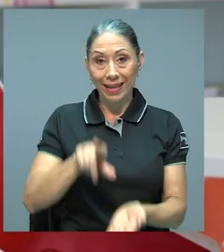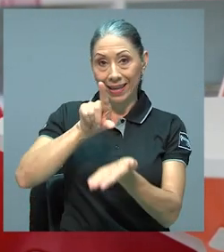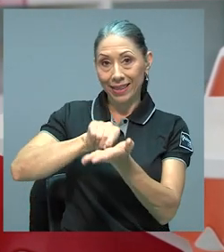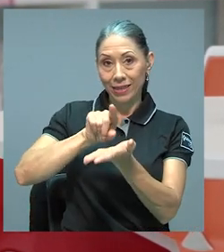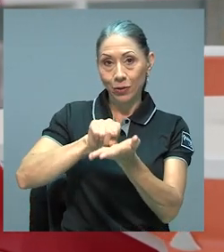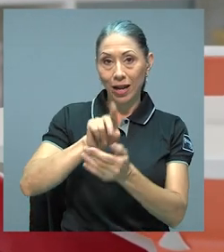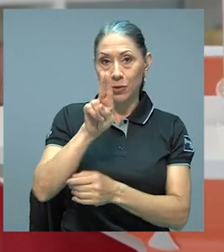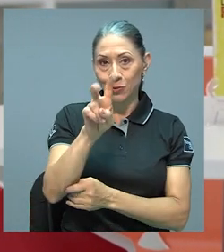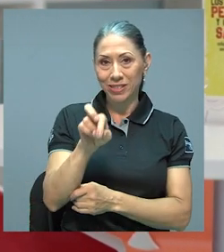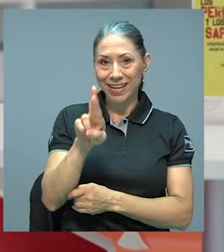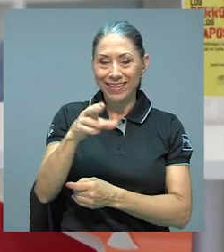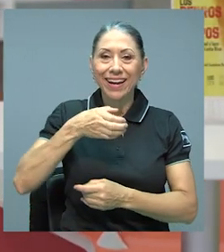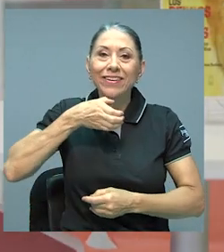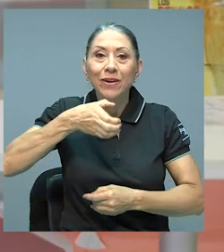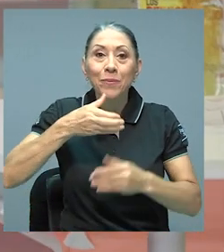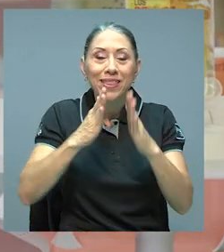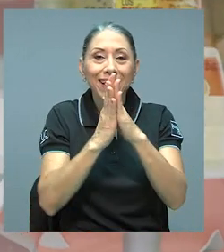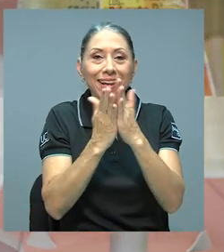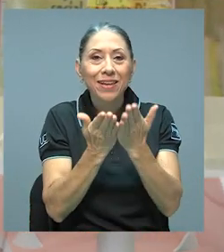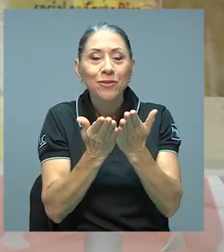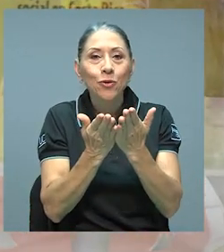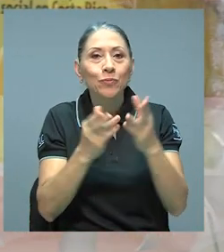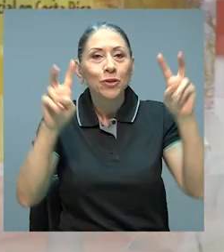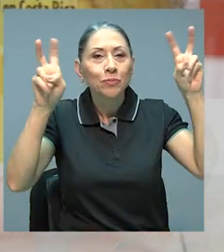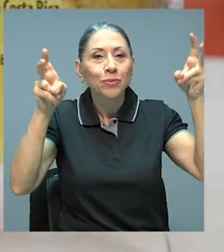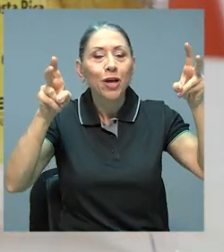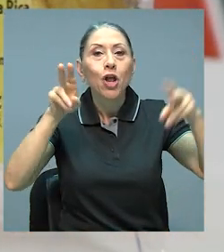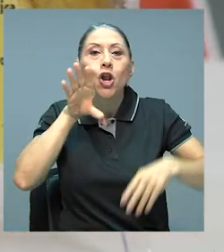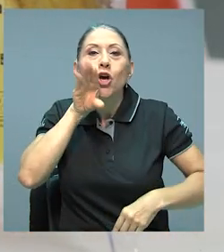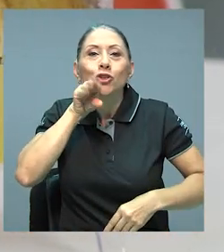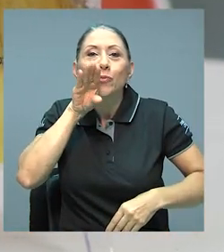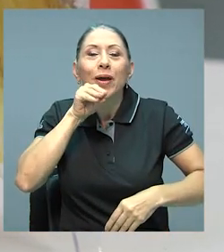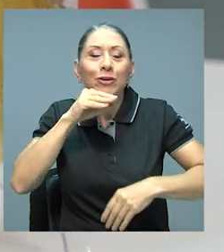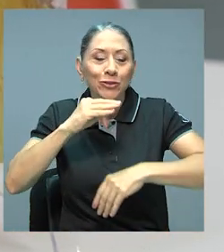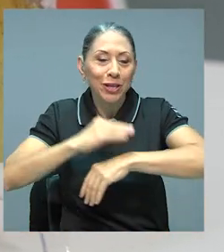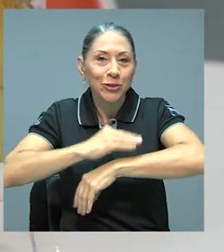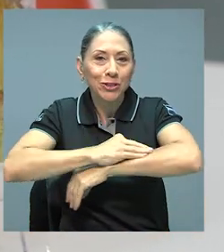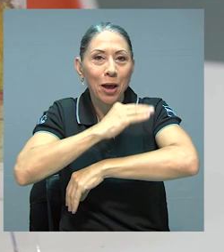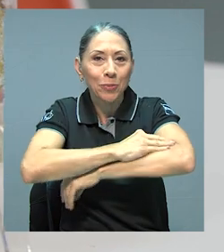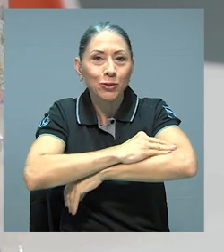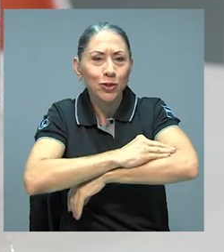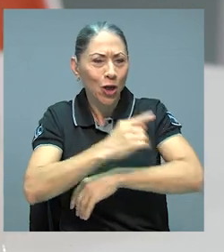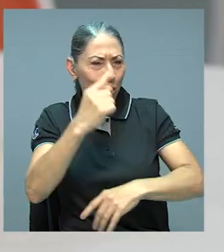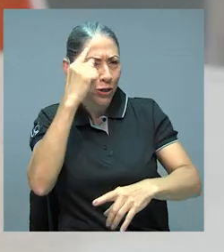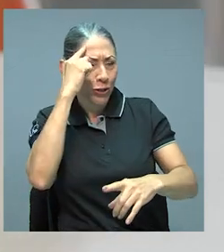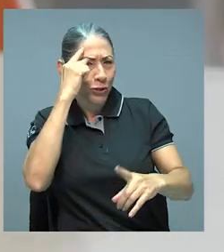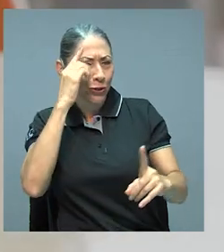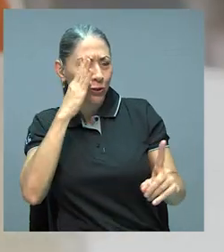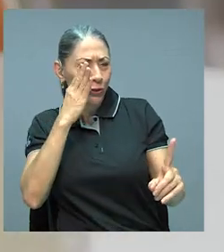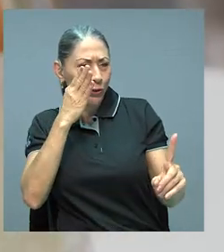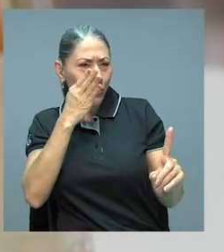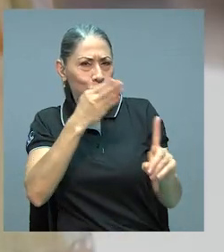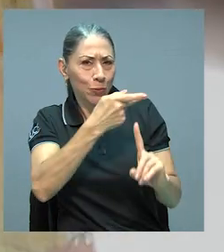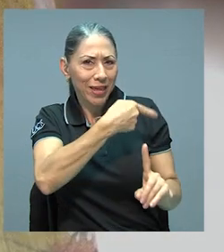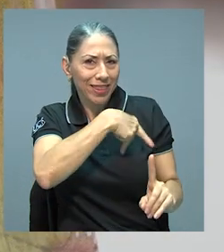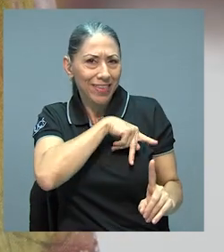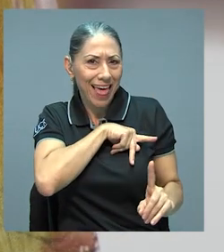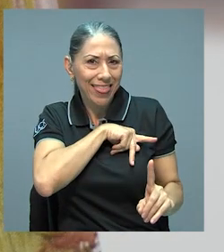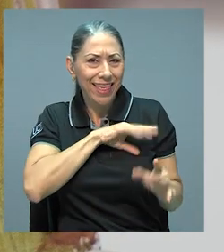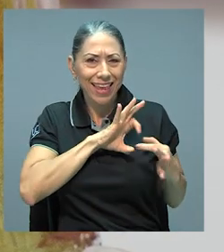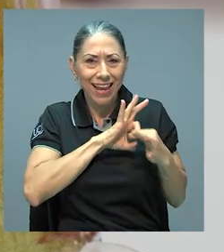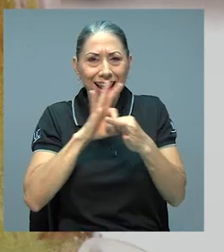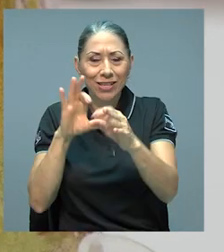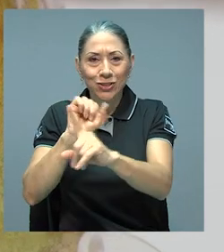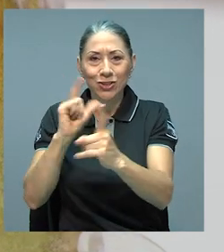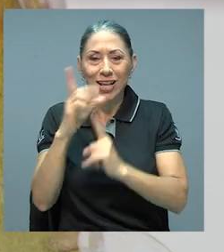La editorial UCR le recomienda el libro Los perros y los sapos, subjetividad y lazo social en Costa Rica, de